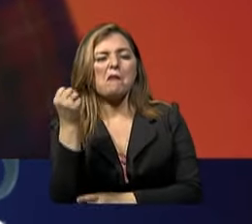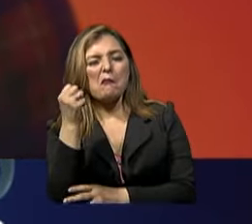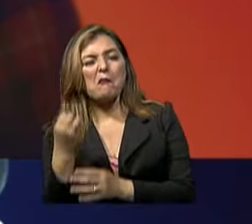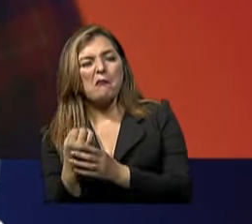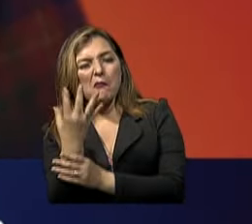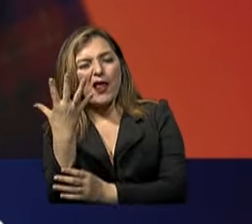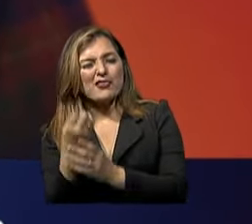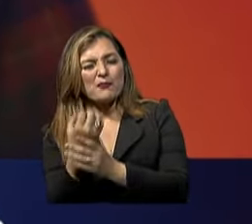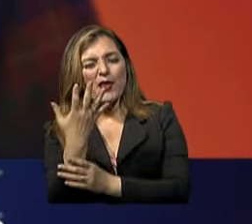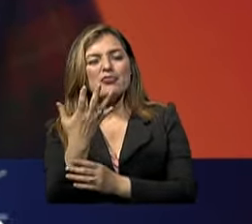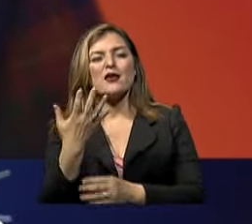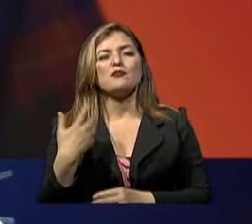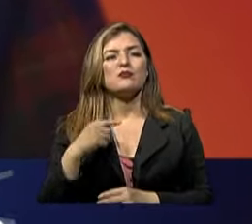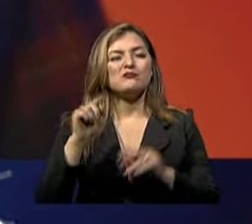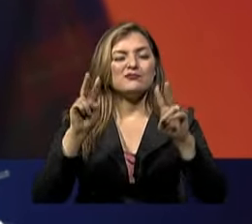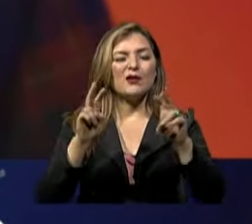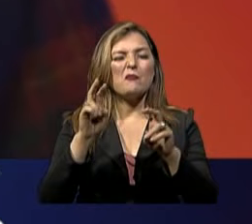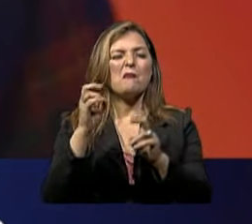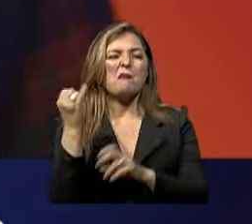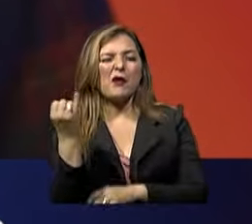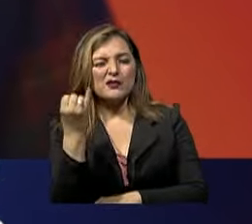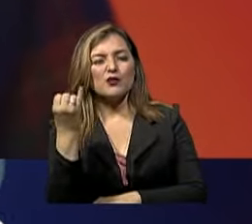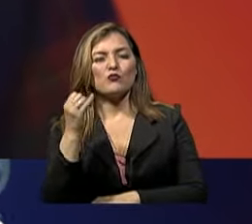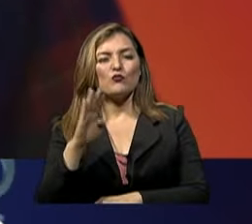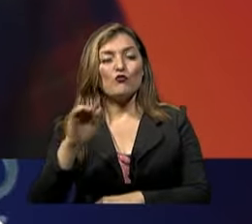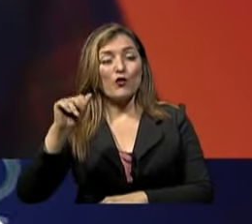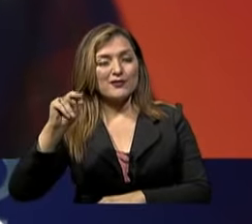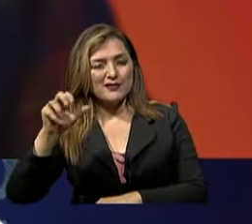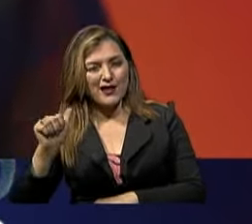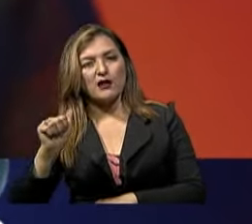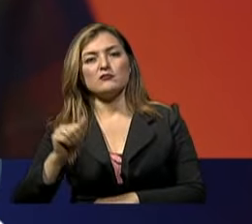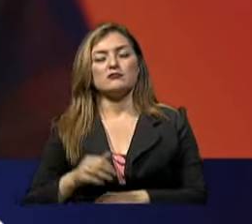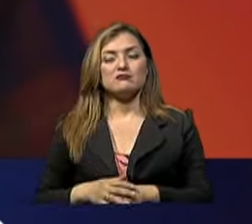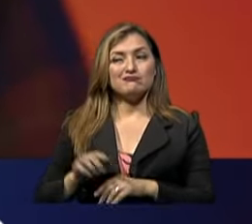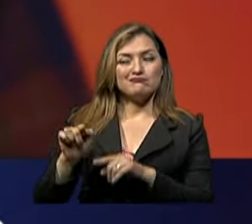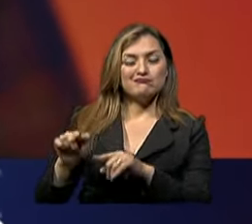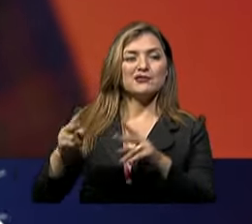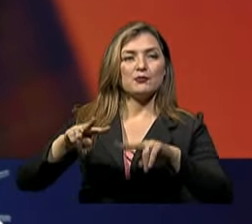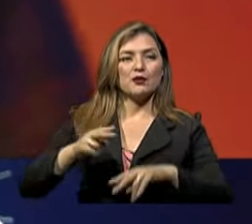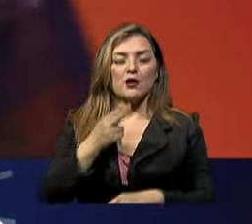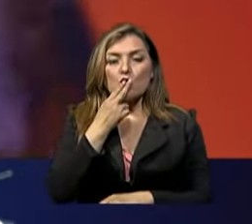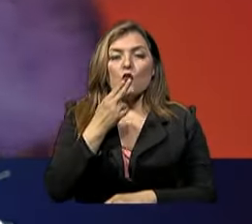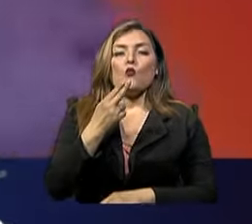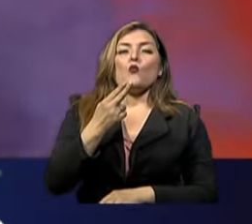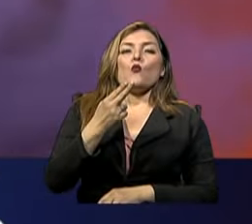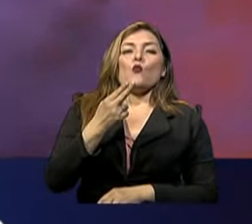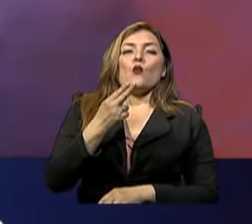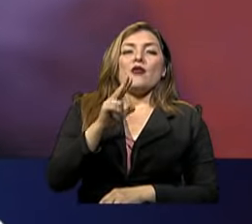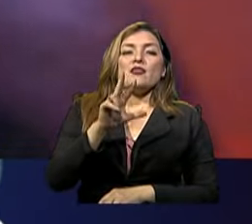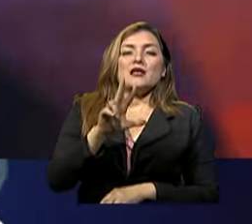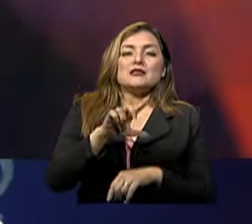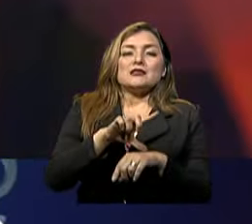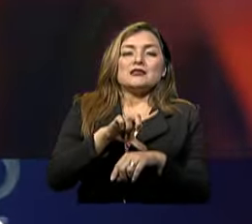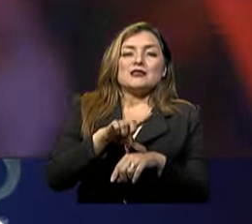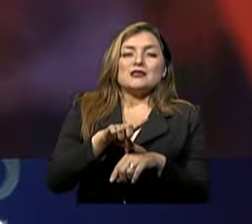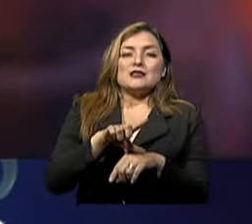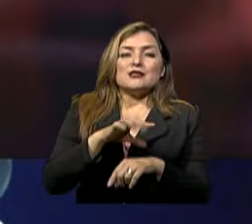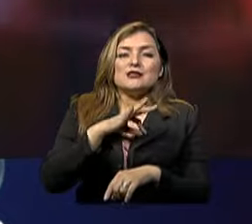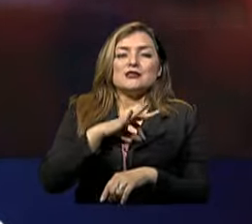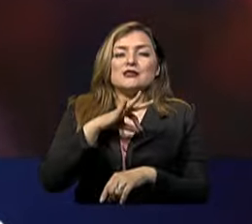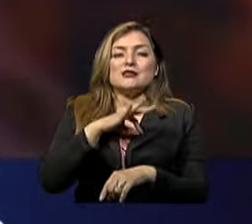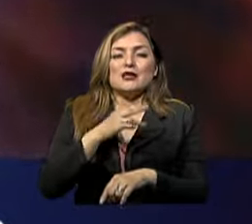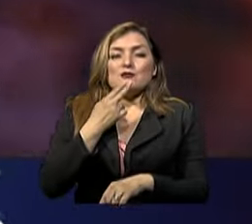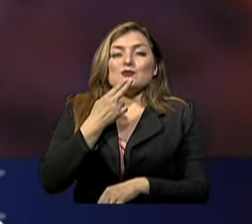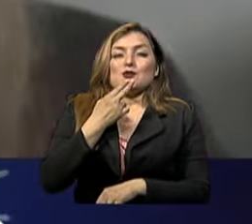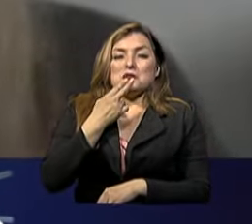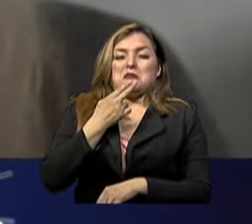del golpe, ¿no? El coger y hacer hasta el fondo Pero sostenerlo por tres segundos más allá de lo estipulado Pero de modo consciente hace que le